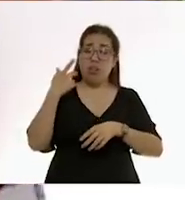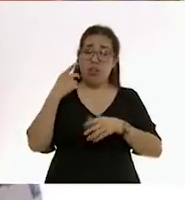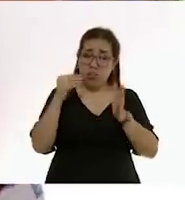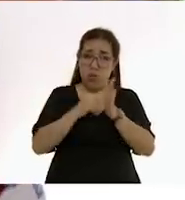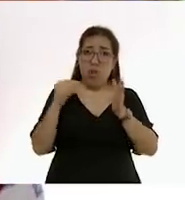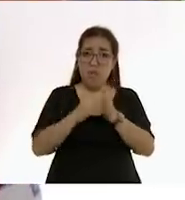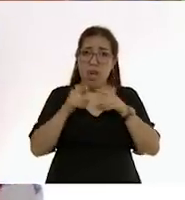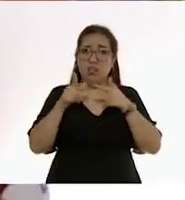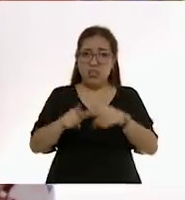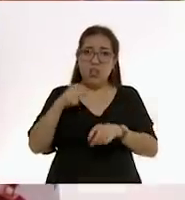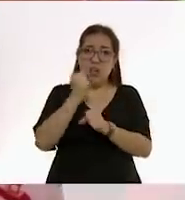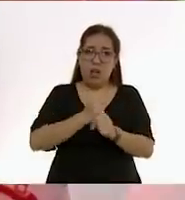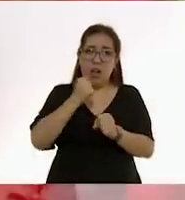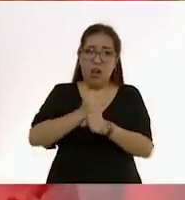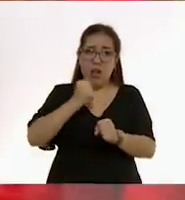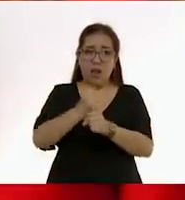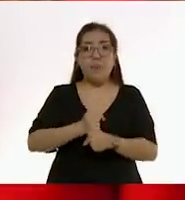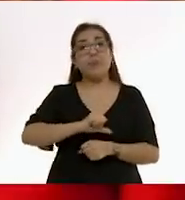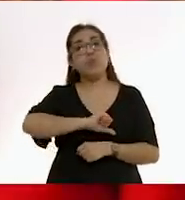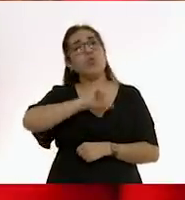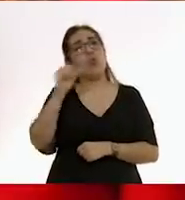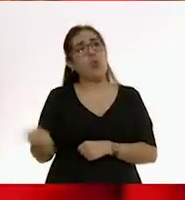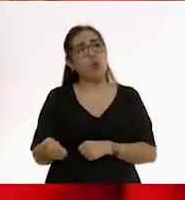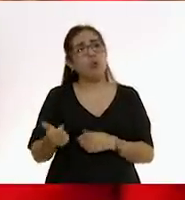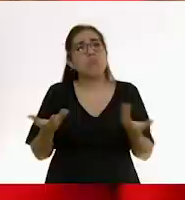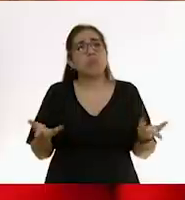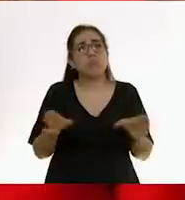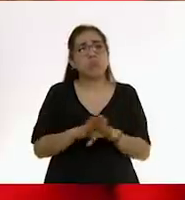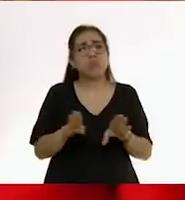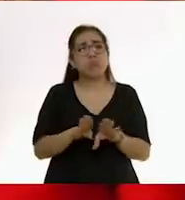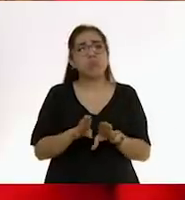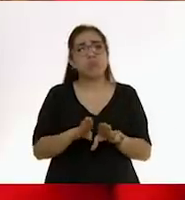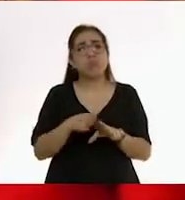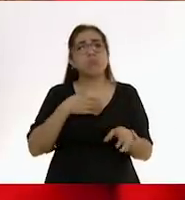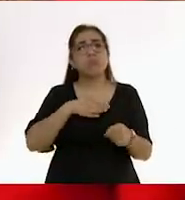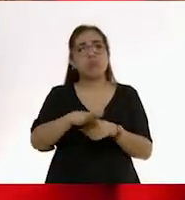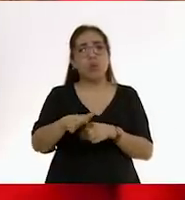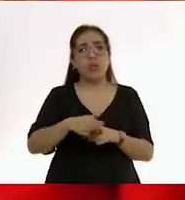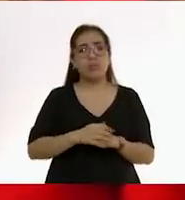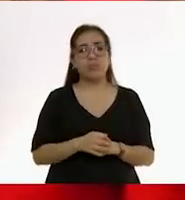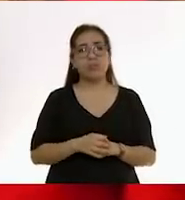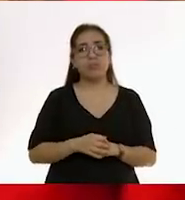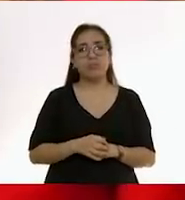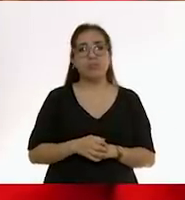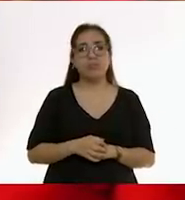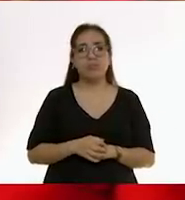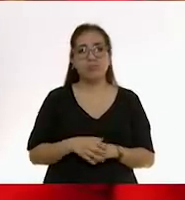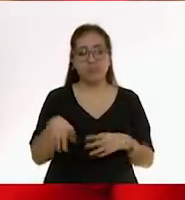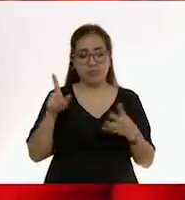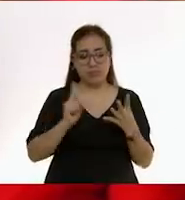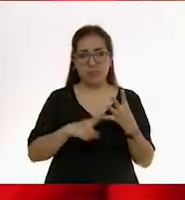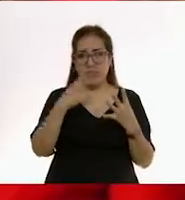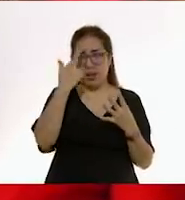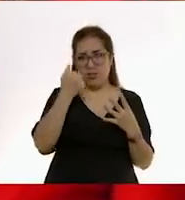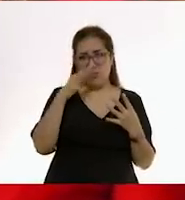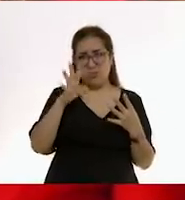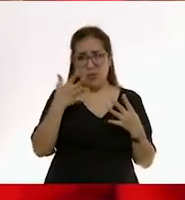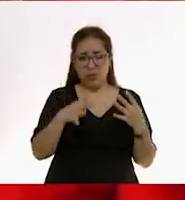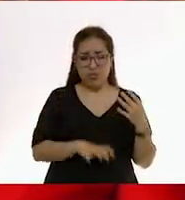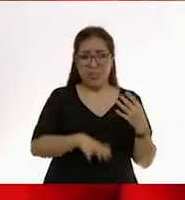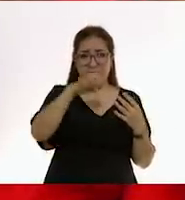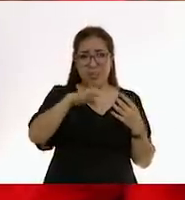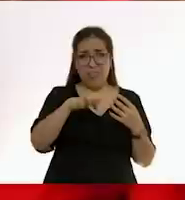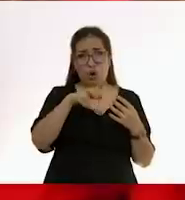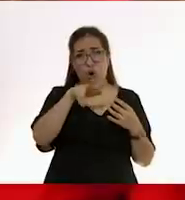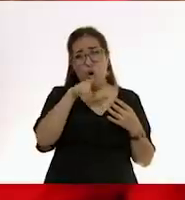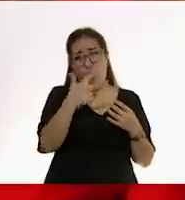en la noche. Otro motivo por el que los bebés se despiertan, que es bien importante, acercándose más o menos hacia los entre 8 y 10 meses, es